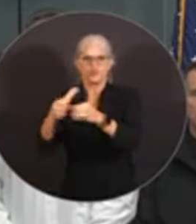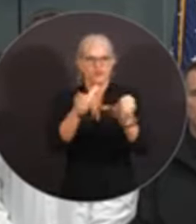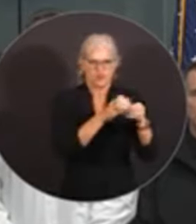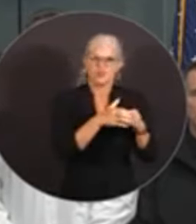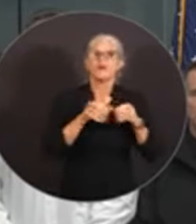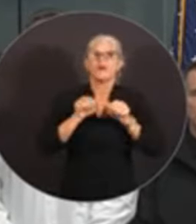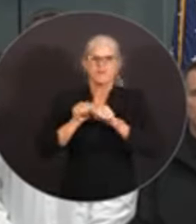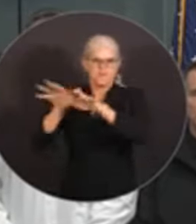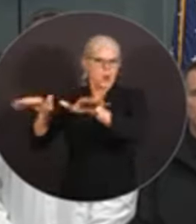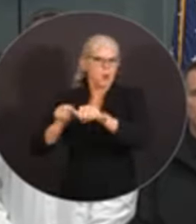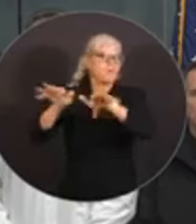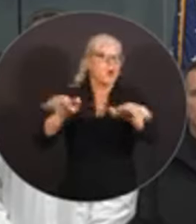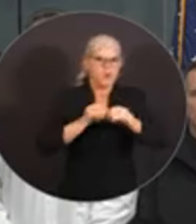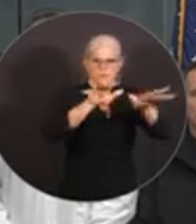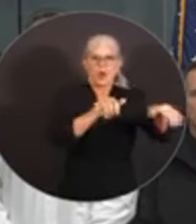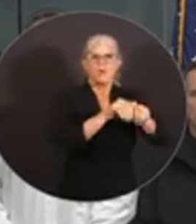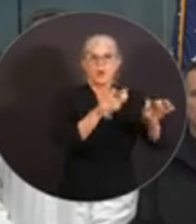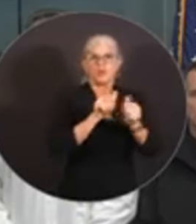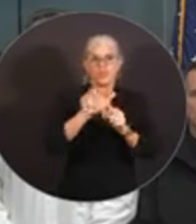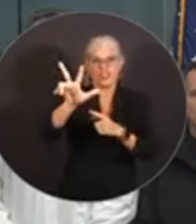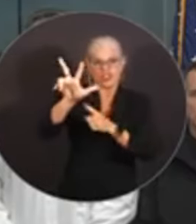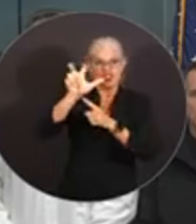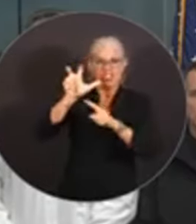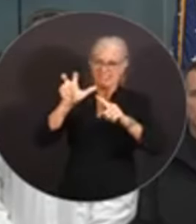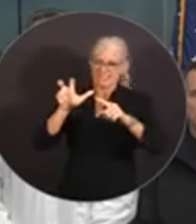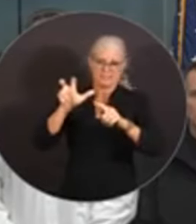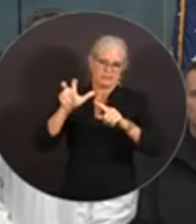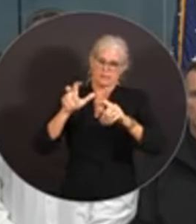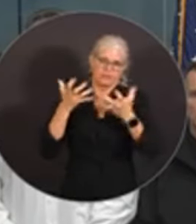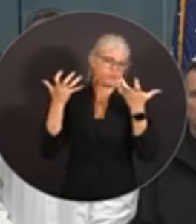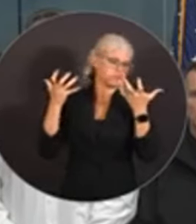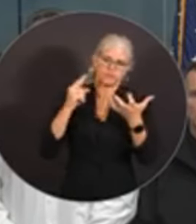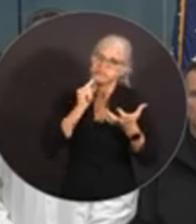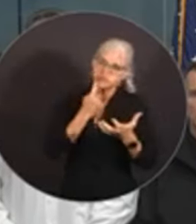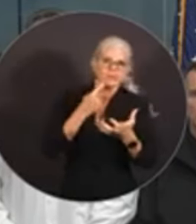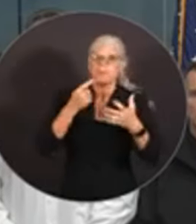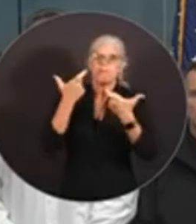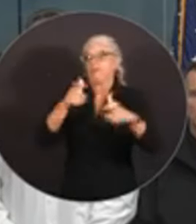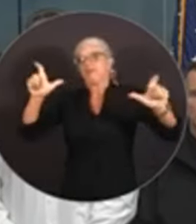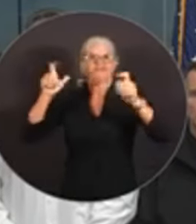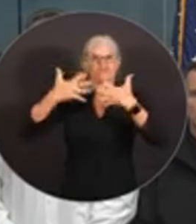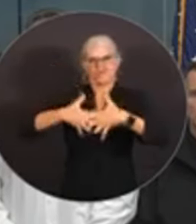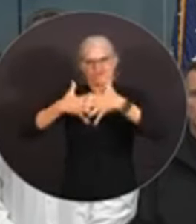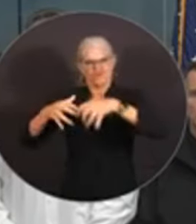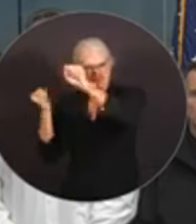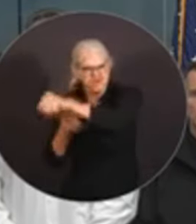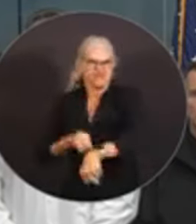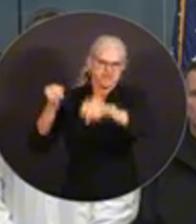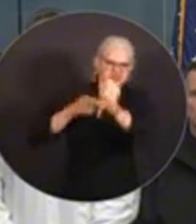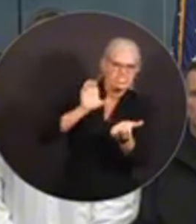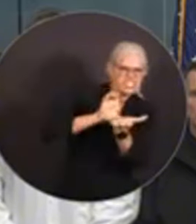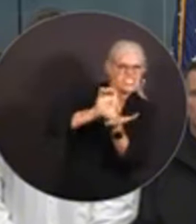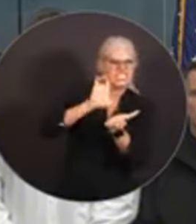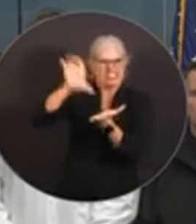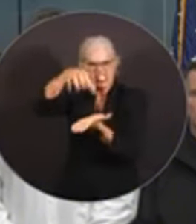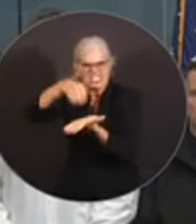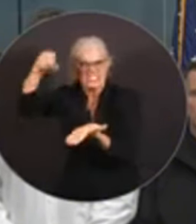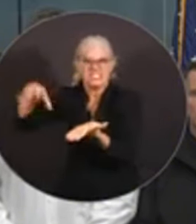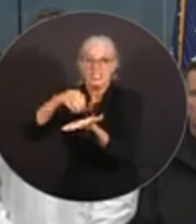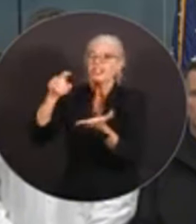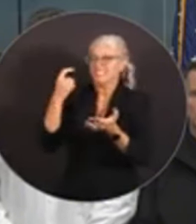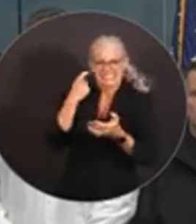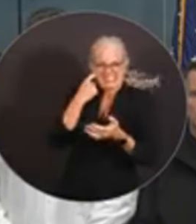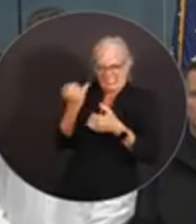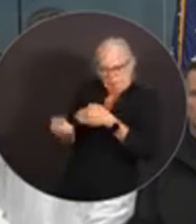están en el equipo y 250 equipamientos, 150 inspectores de puentes fueron